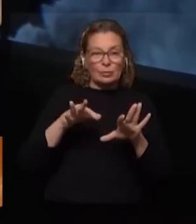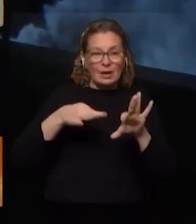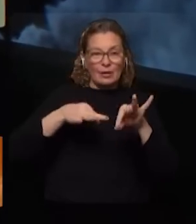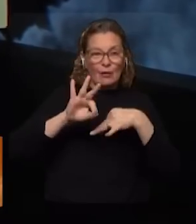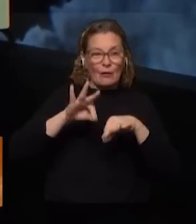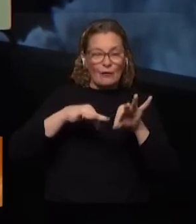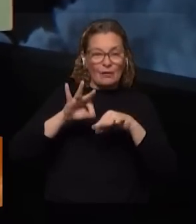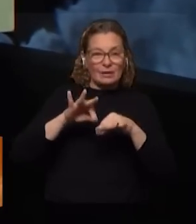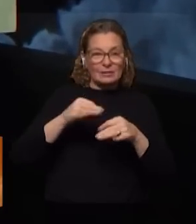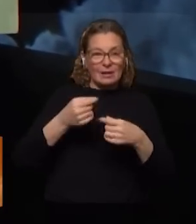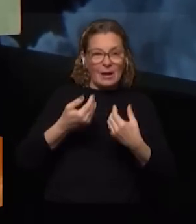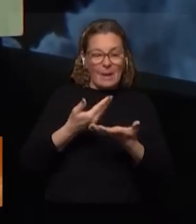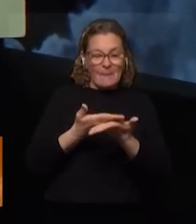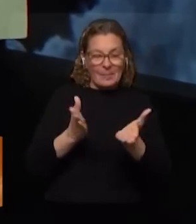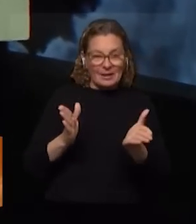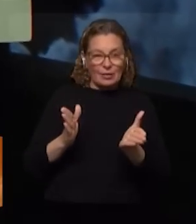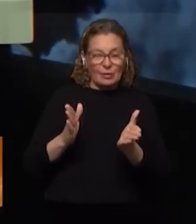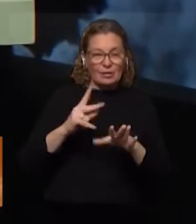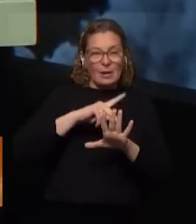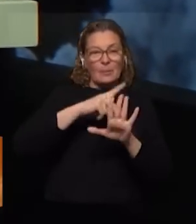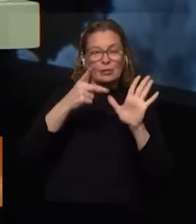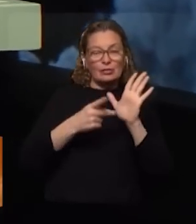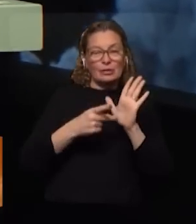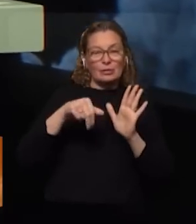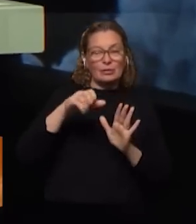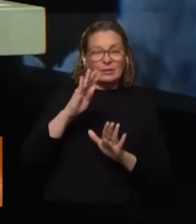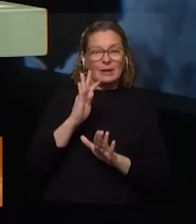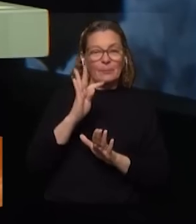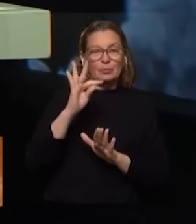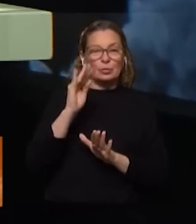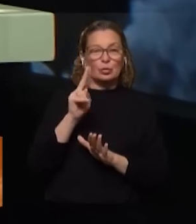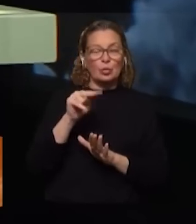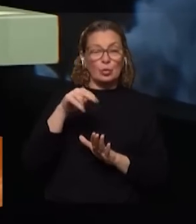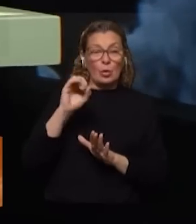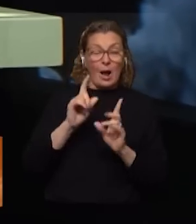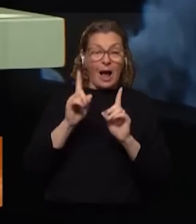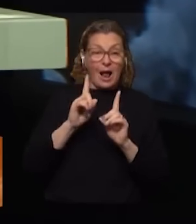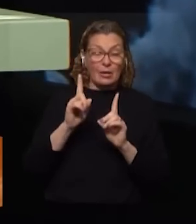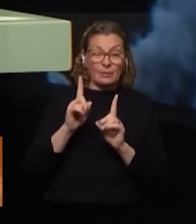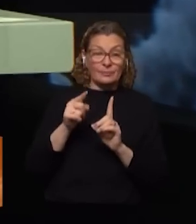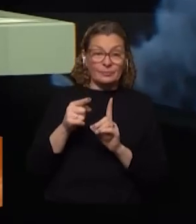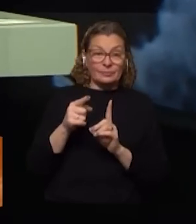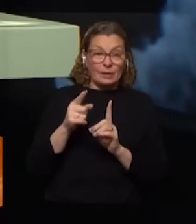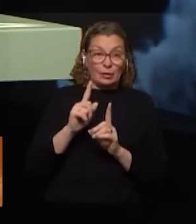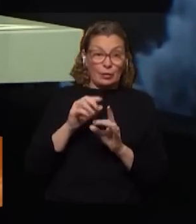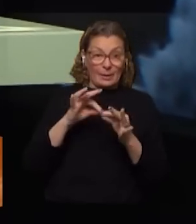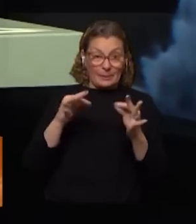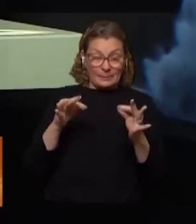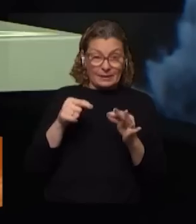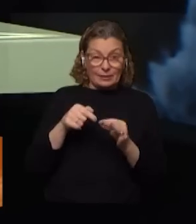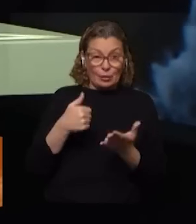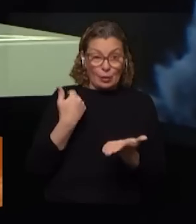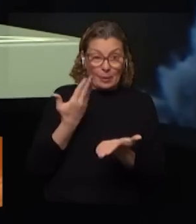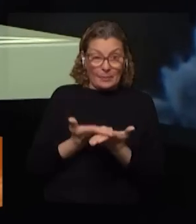del pliego de la licitación del proyecto Neptuno el día 13 de junio, algo que para nosotros carece de fundamento, pero bueno, esto es lo que